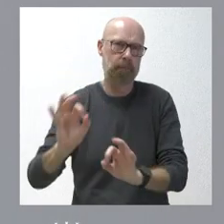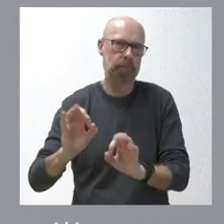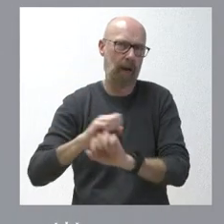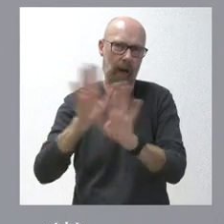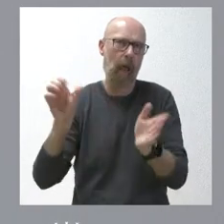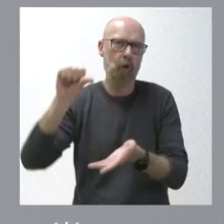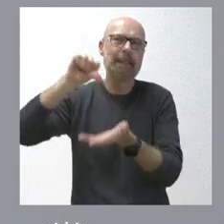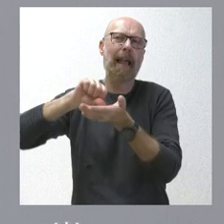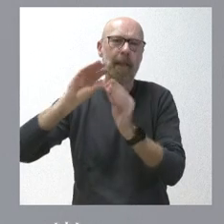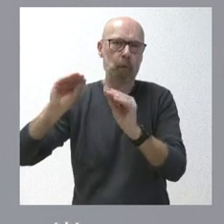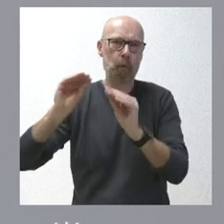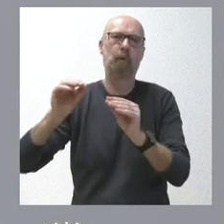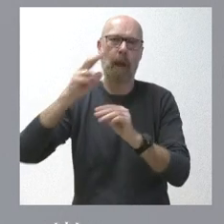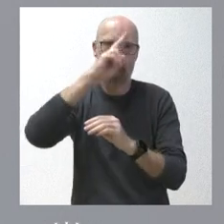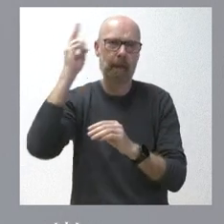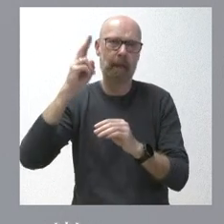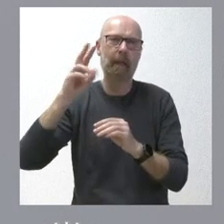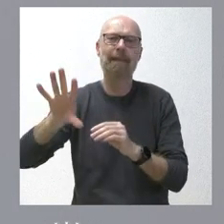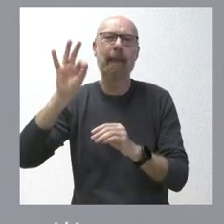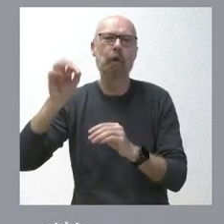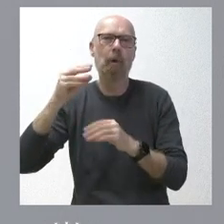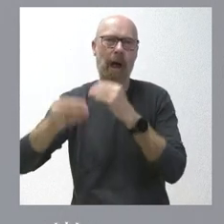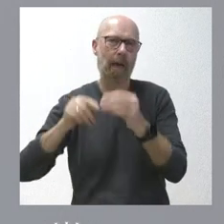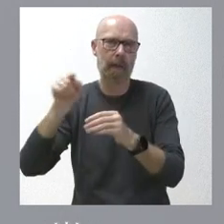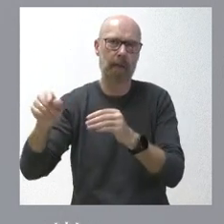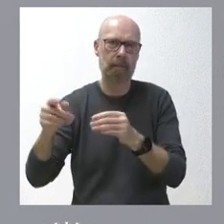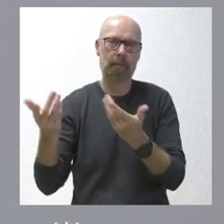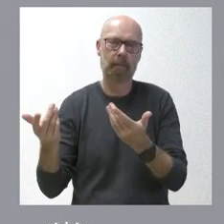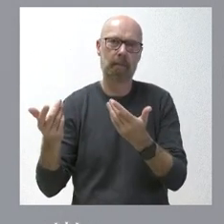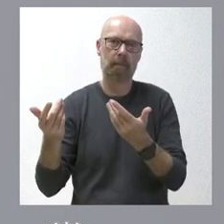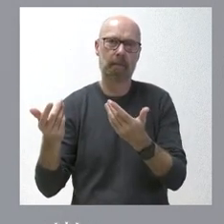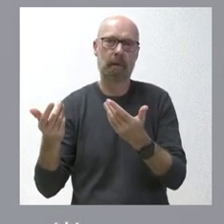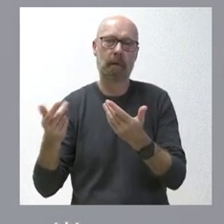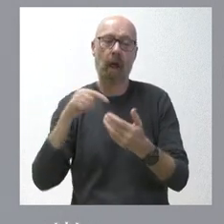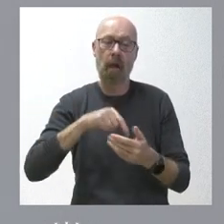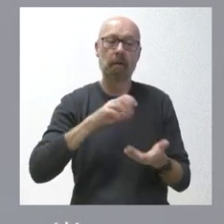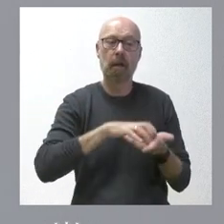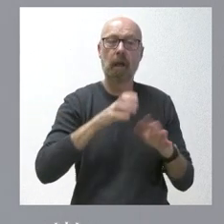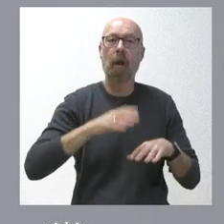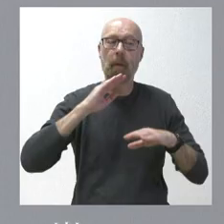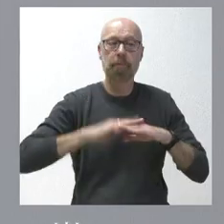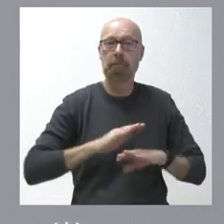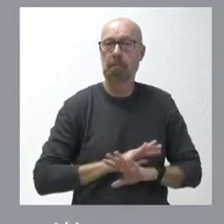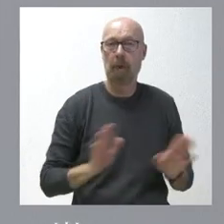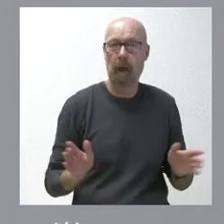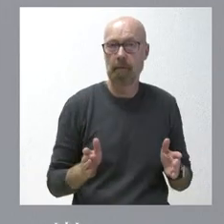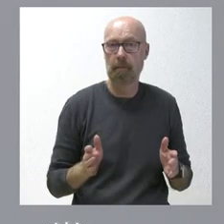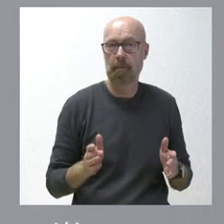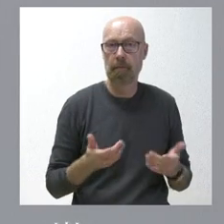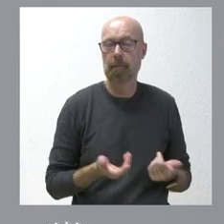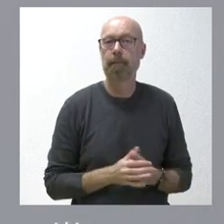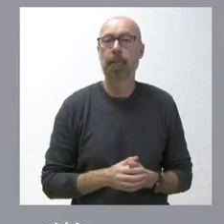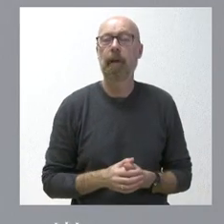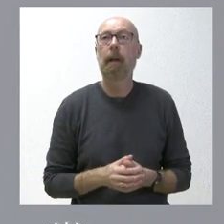quien decide las decisiones que se tienen que aplicar por parte de su organización política en nuestra comunidad